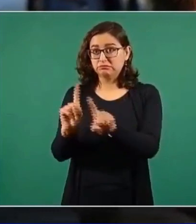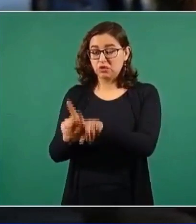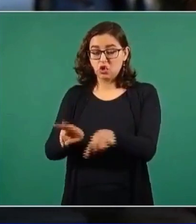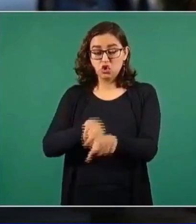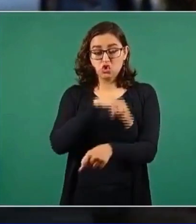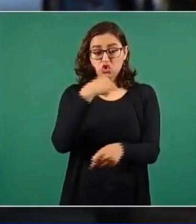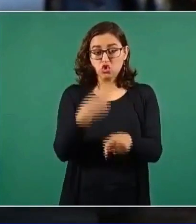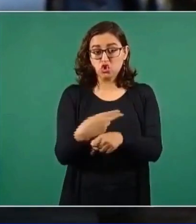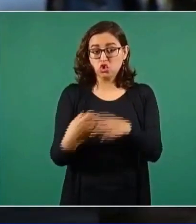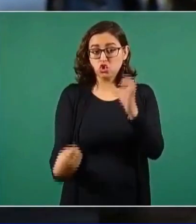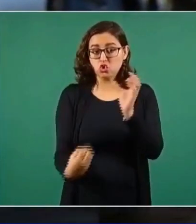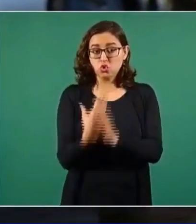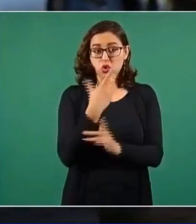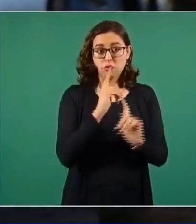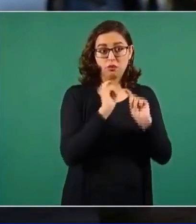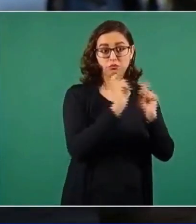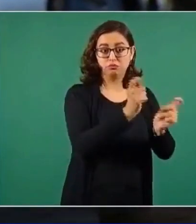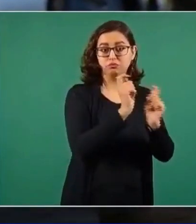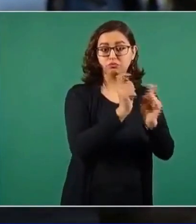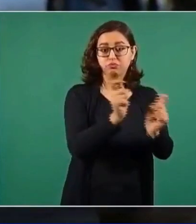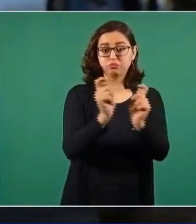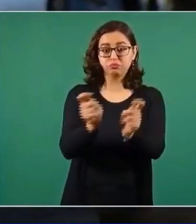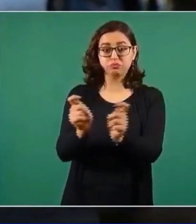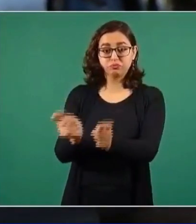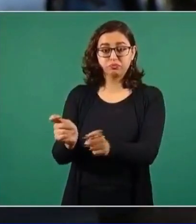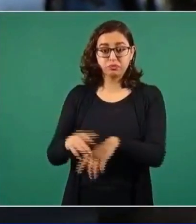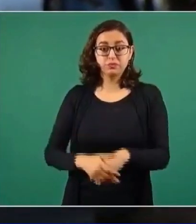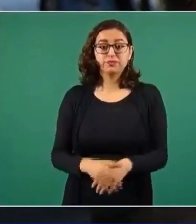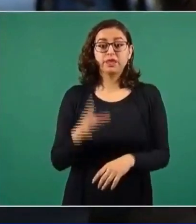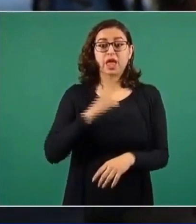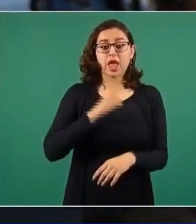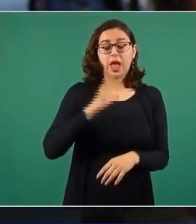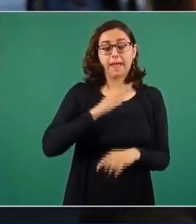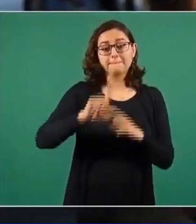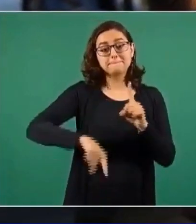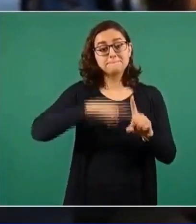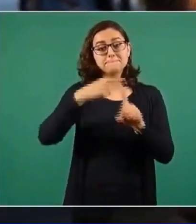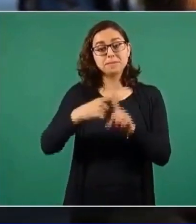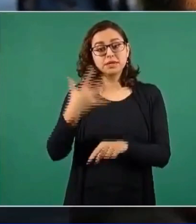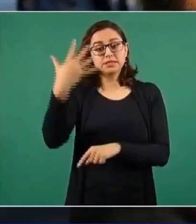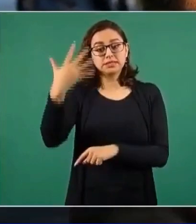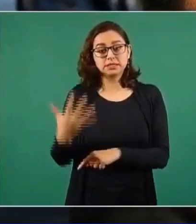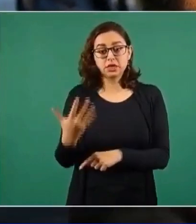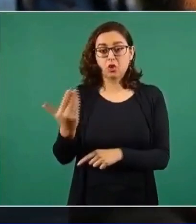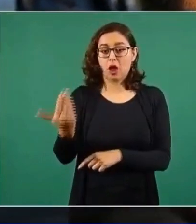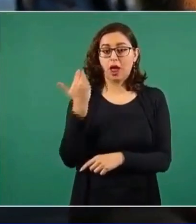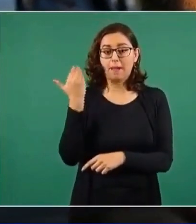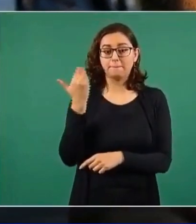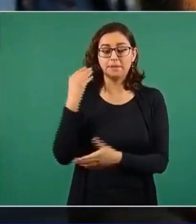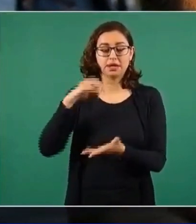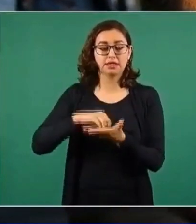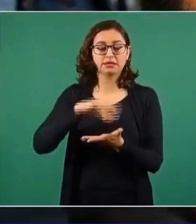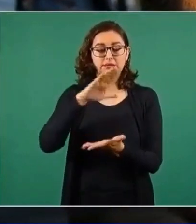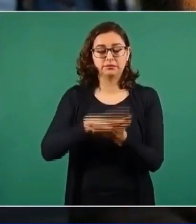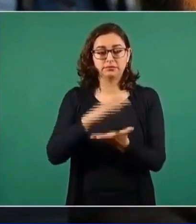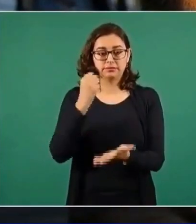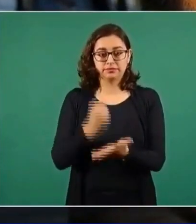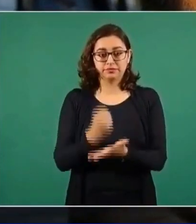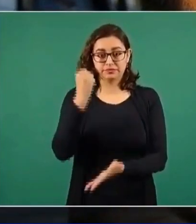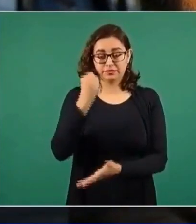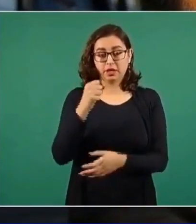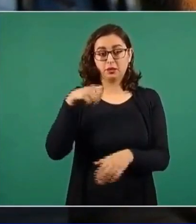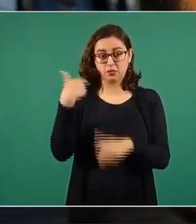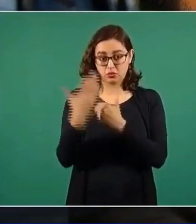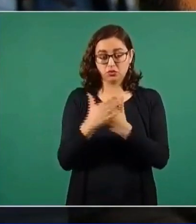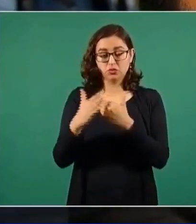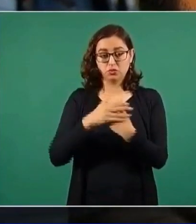entregadas por la gobernadora recientemente, y tiene otras cinco, que ya los acaba de registrar en el boletín oficial como aspirantes